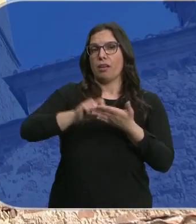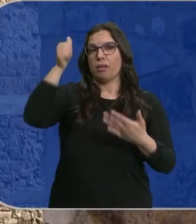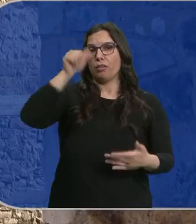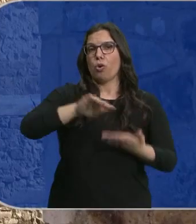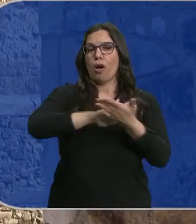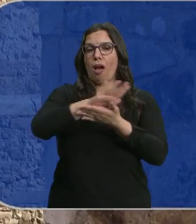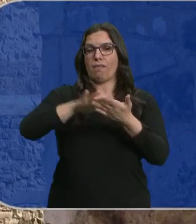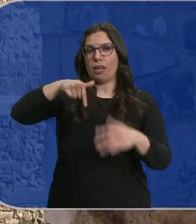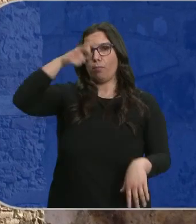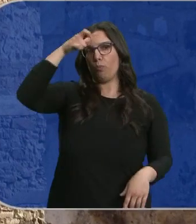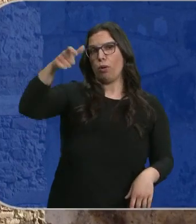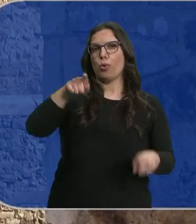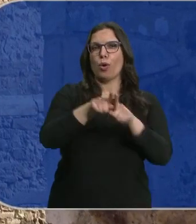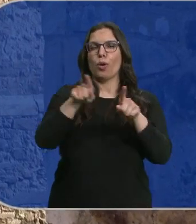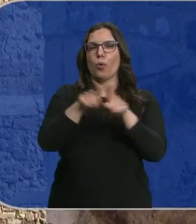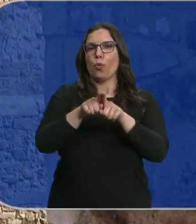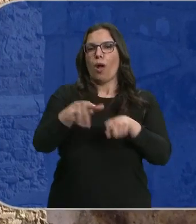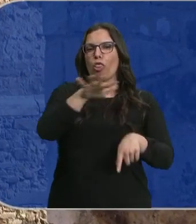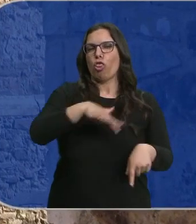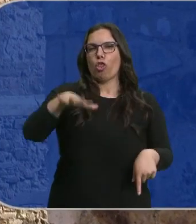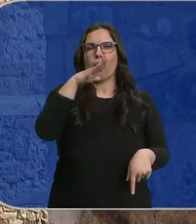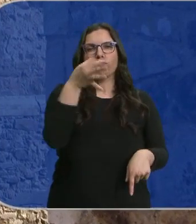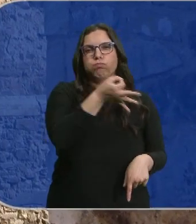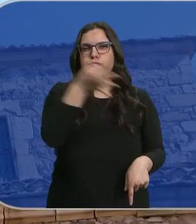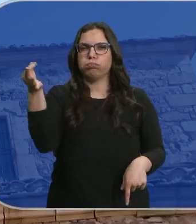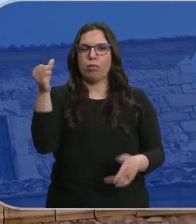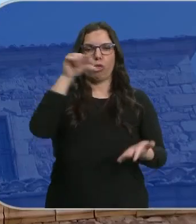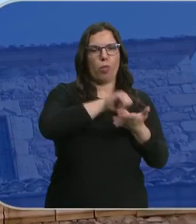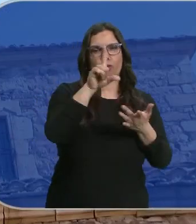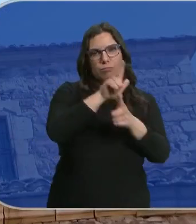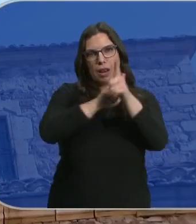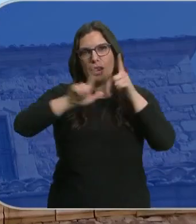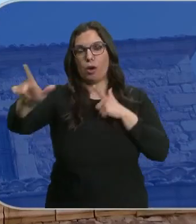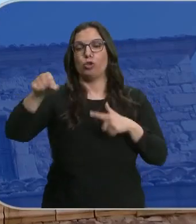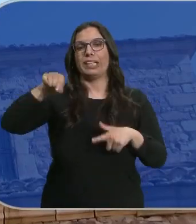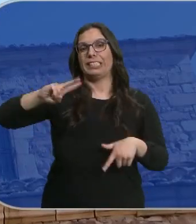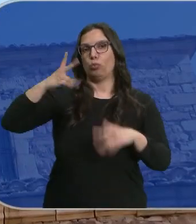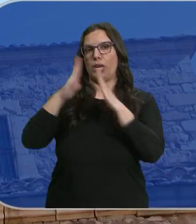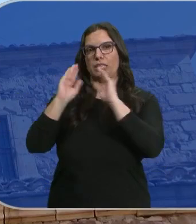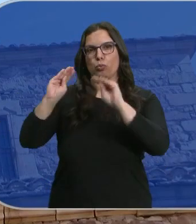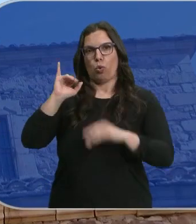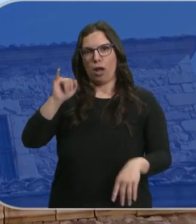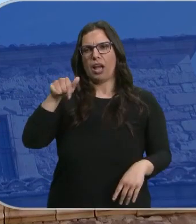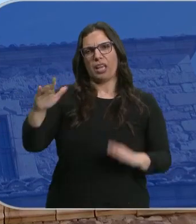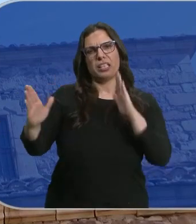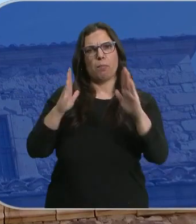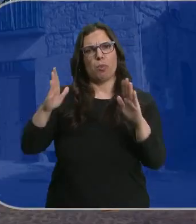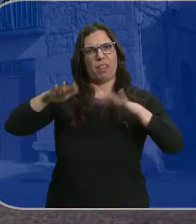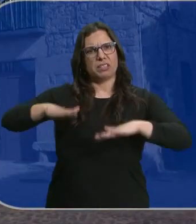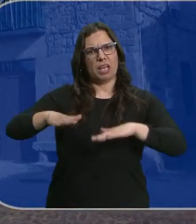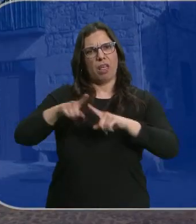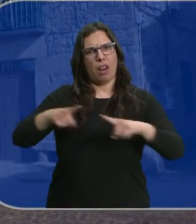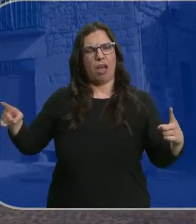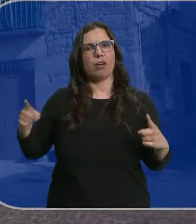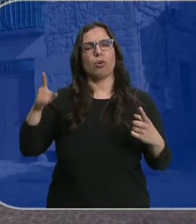se había referido a Castilfrío como su paraíso, ubicado lejos de la ciudad. Aquí tenía ubicada su segunda residencia, pasaba largas temporadas